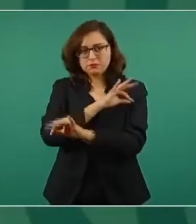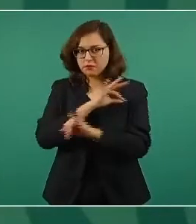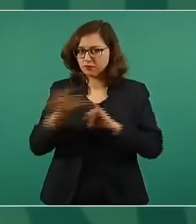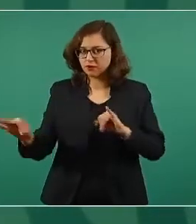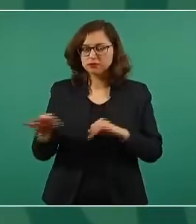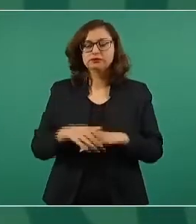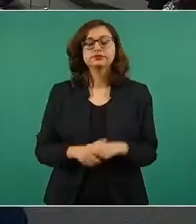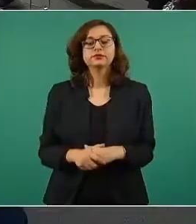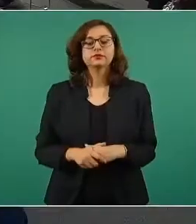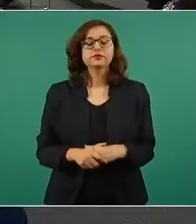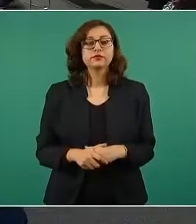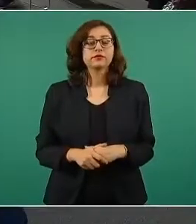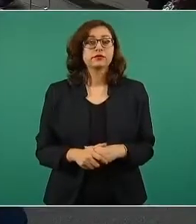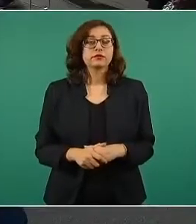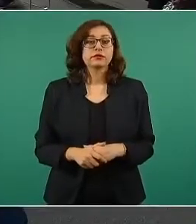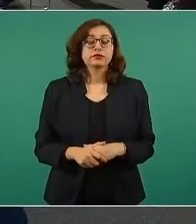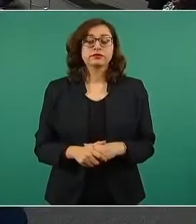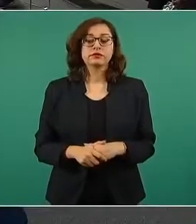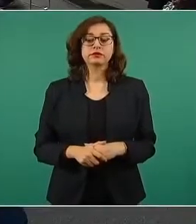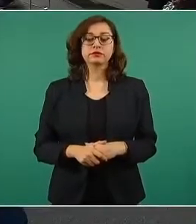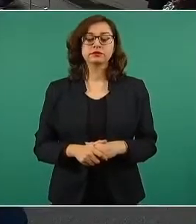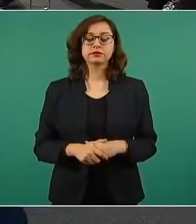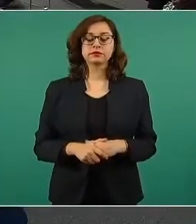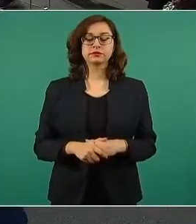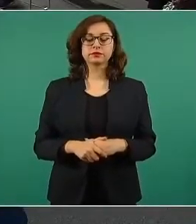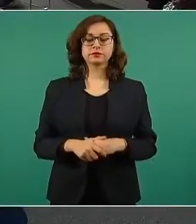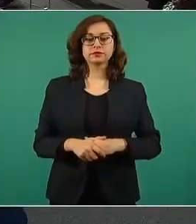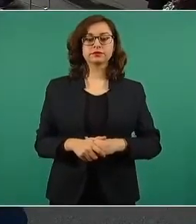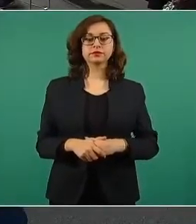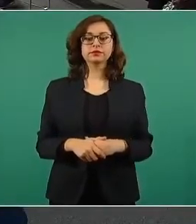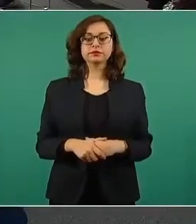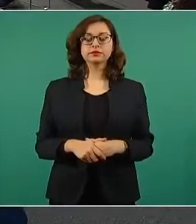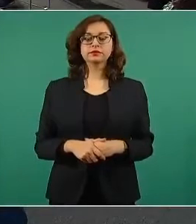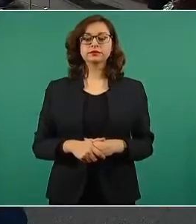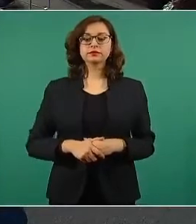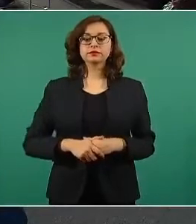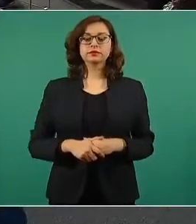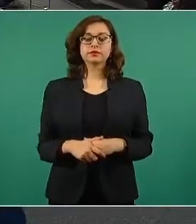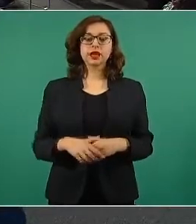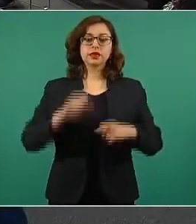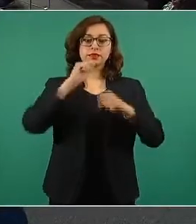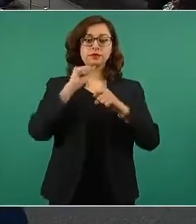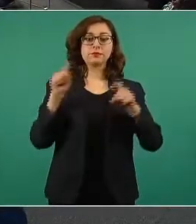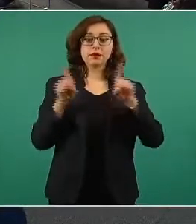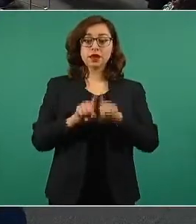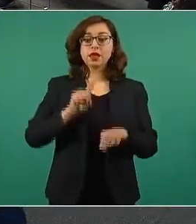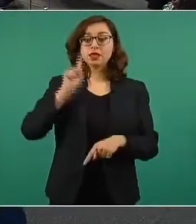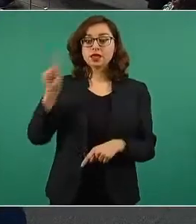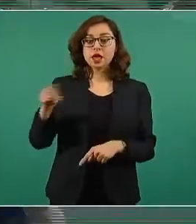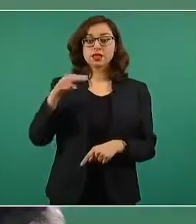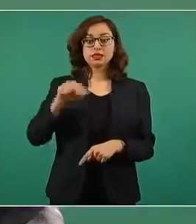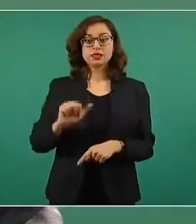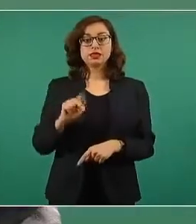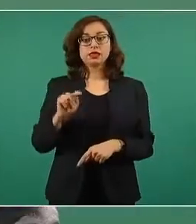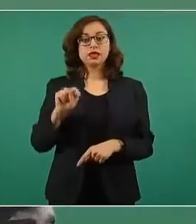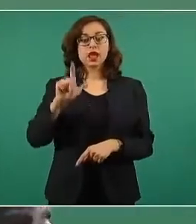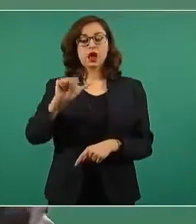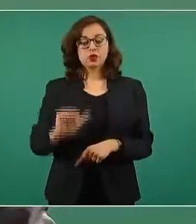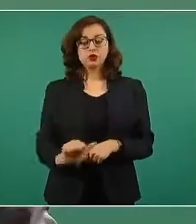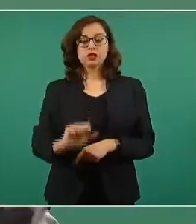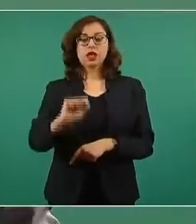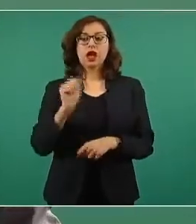Acabo de pasar ahí, precisamente en Nautla, hay un